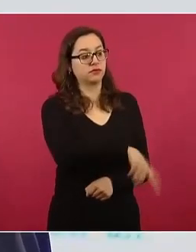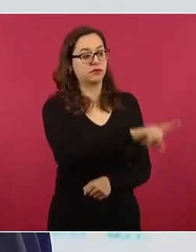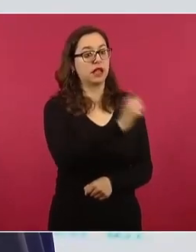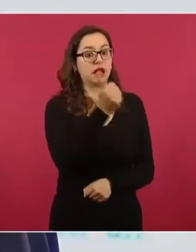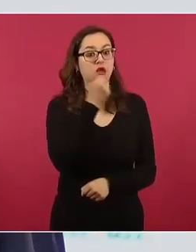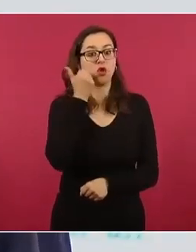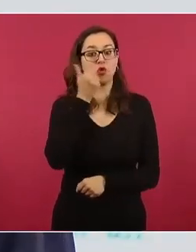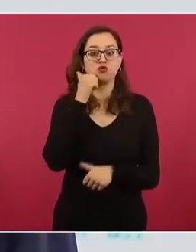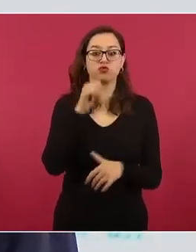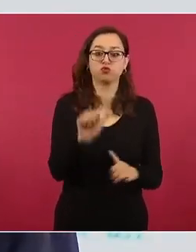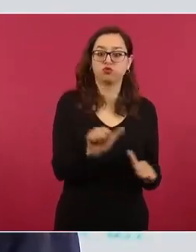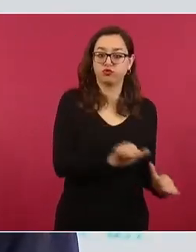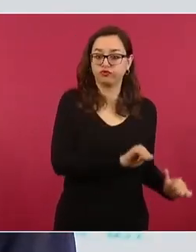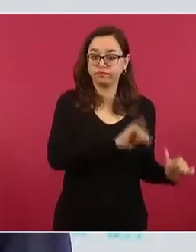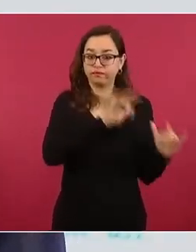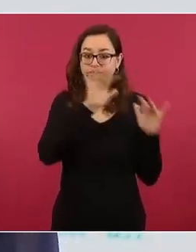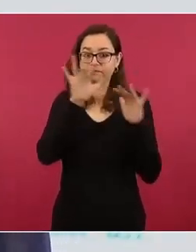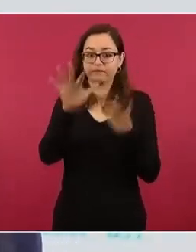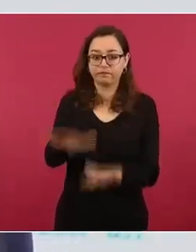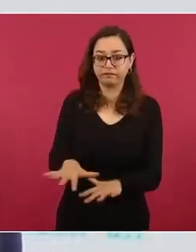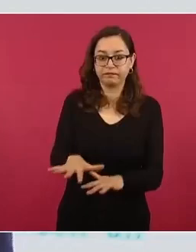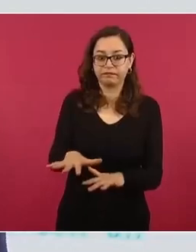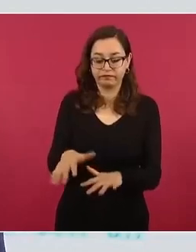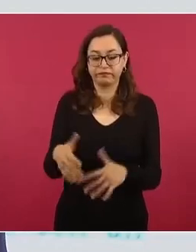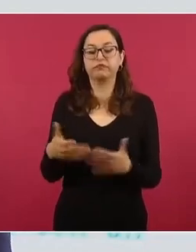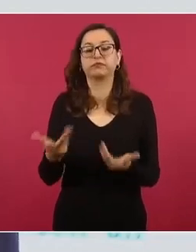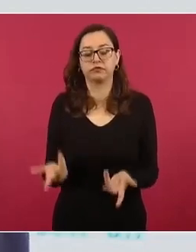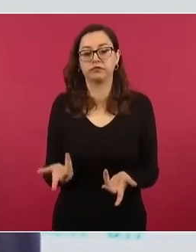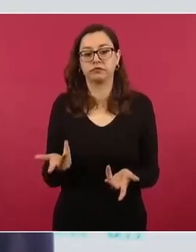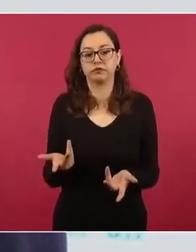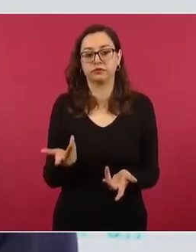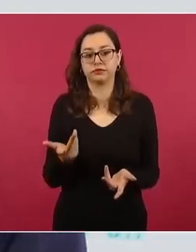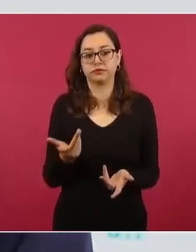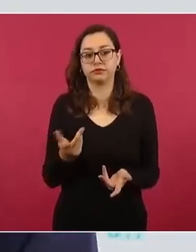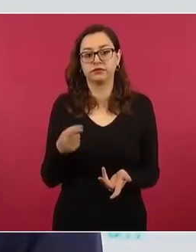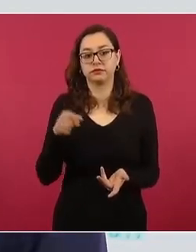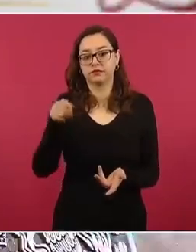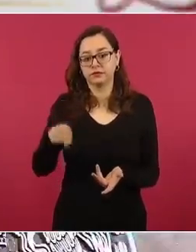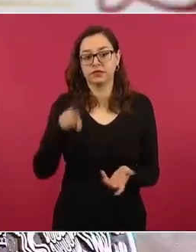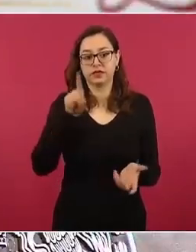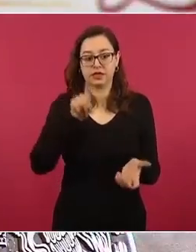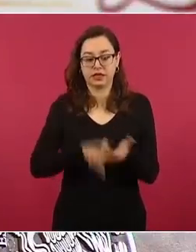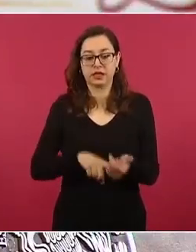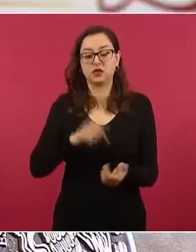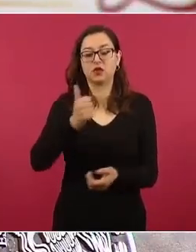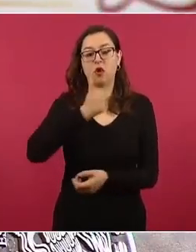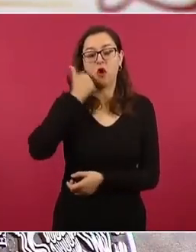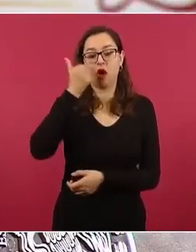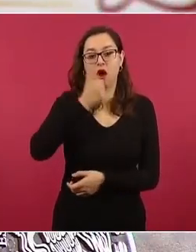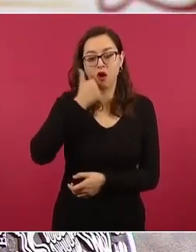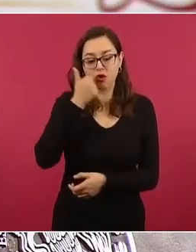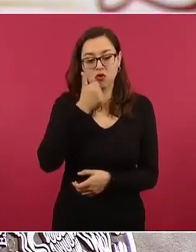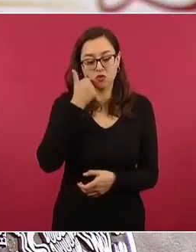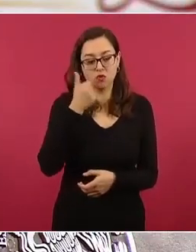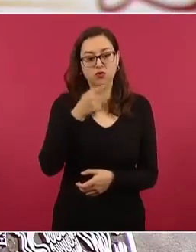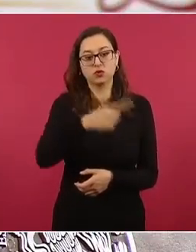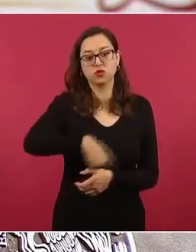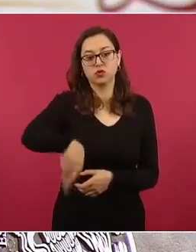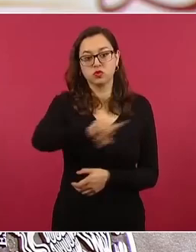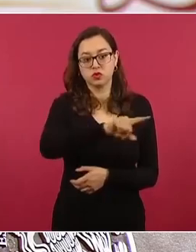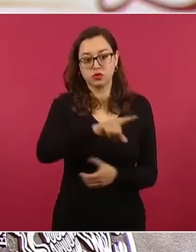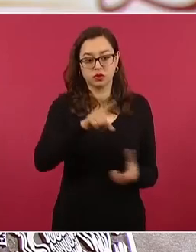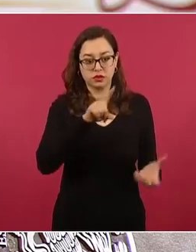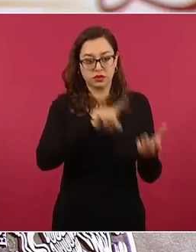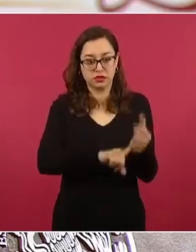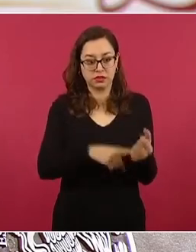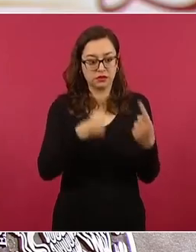en Iguala se acredita a partir de la resolución que se adoptó en la Asamblea de la Federación de Estudiantes Campesinos Socialistas de México que